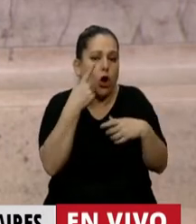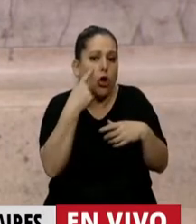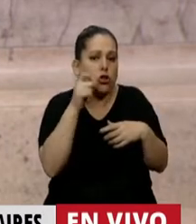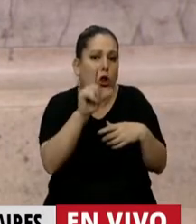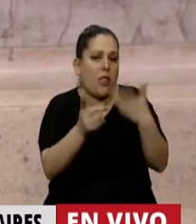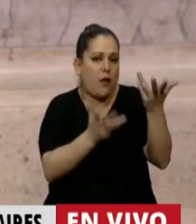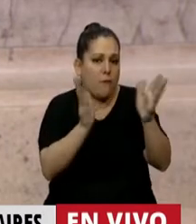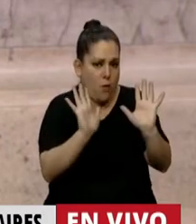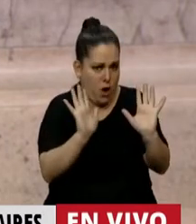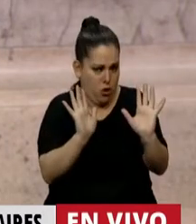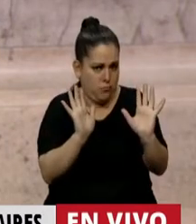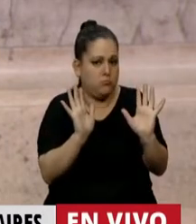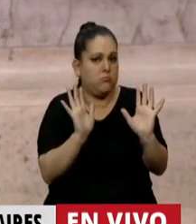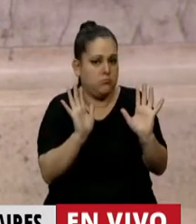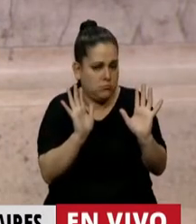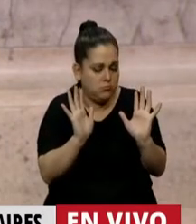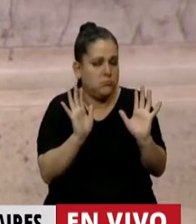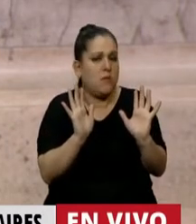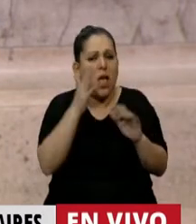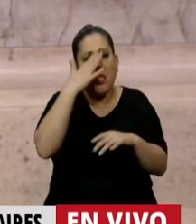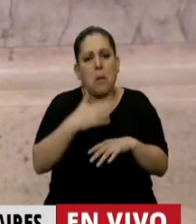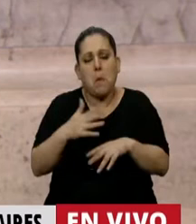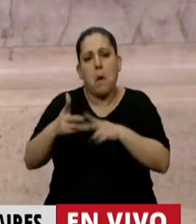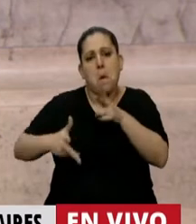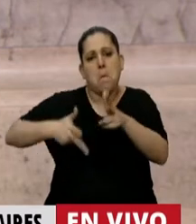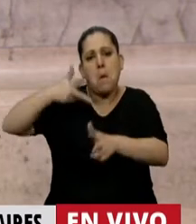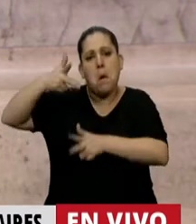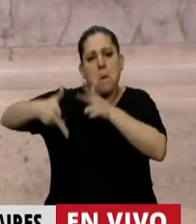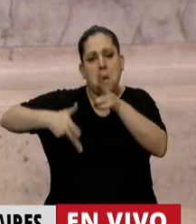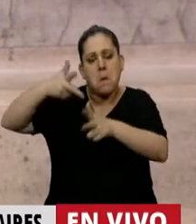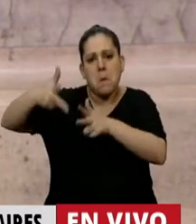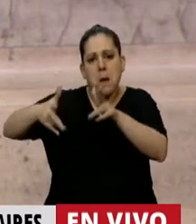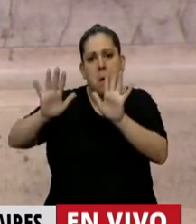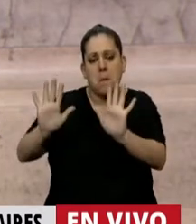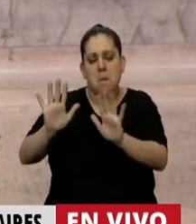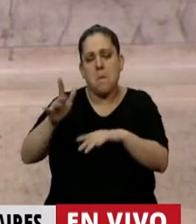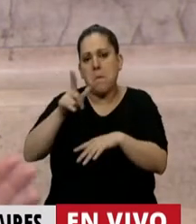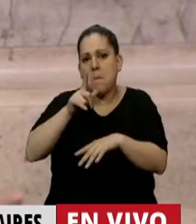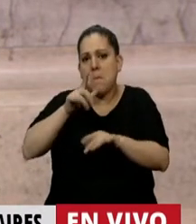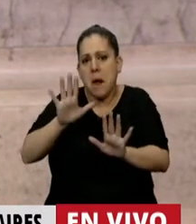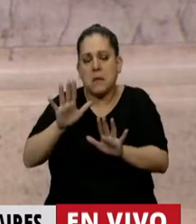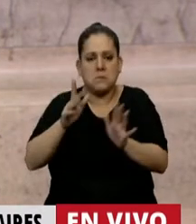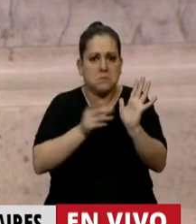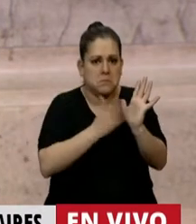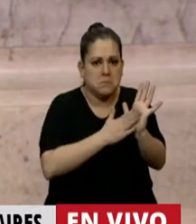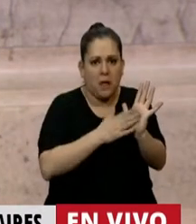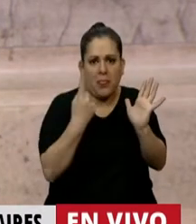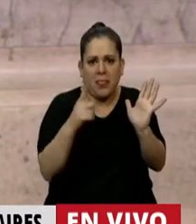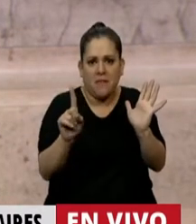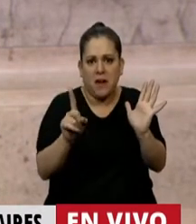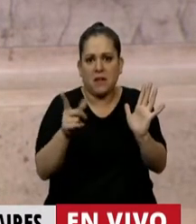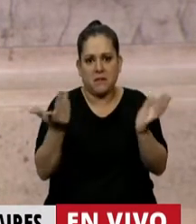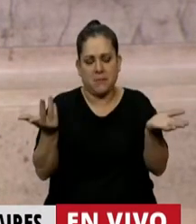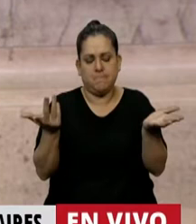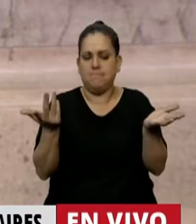cosas, porque si no después, en la medida en que se dicen cosas grandilocuentes, cuando la evidencia demuestra lo contrario, la caída es